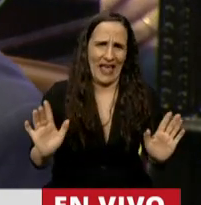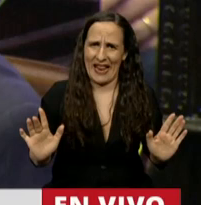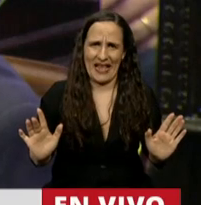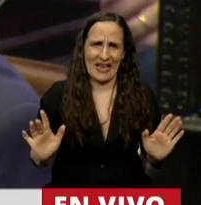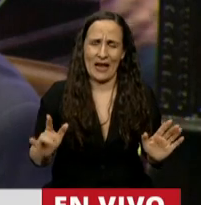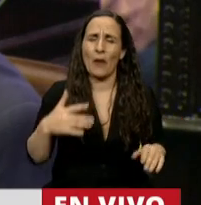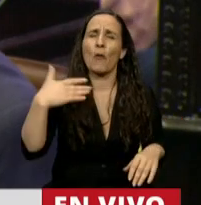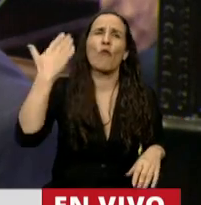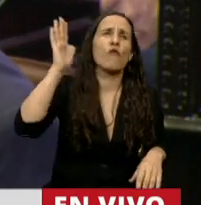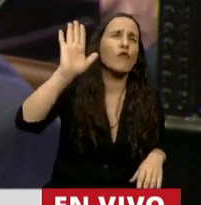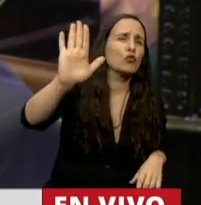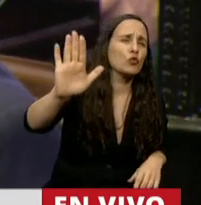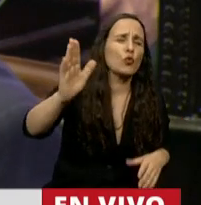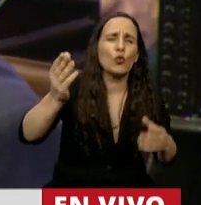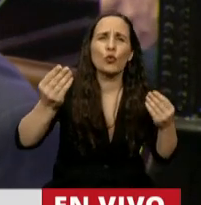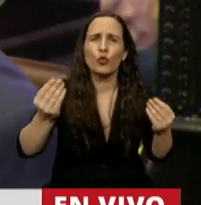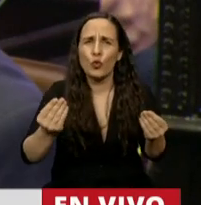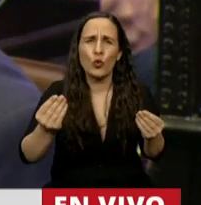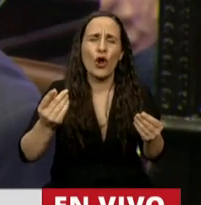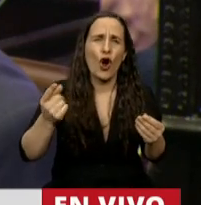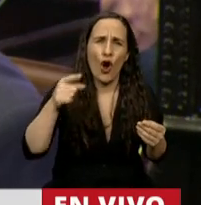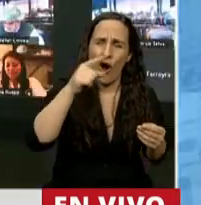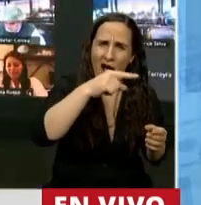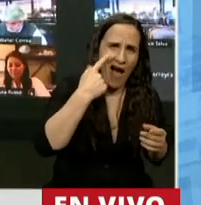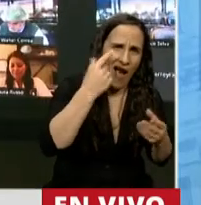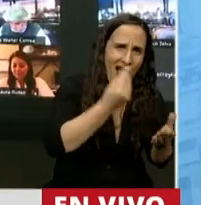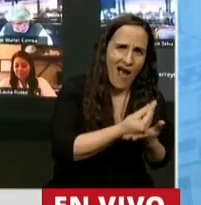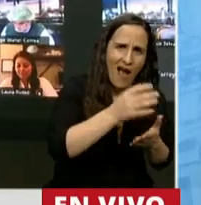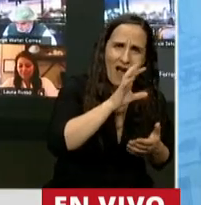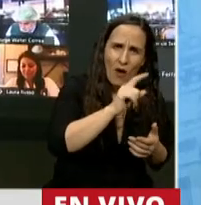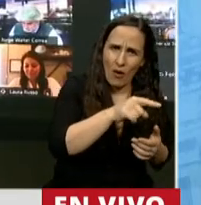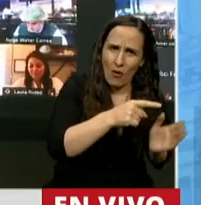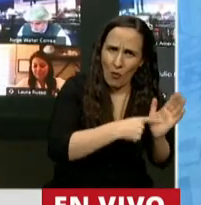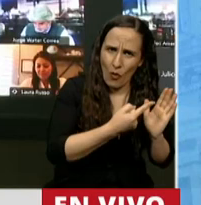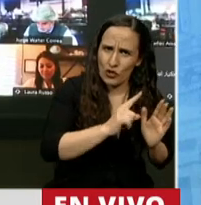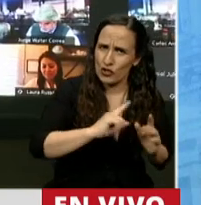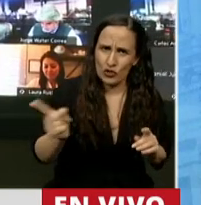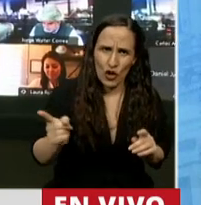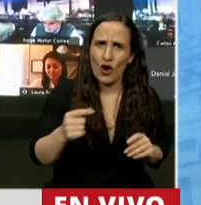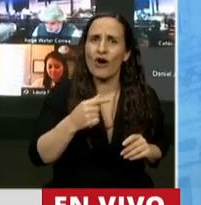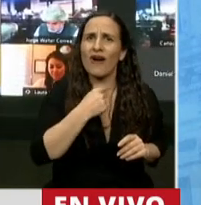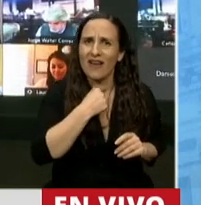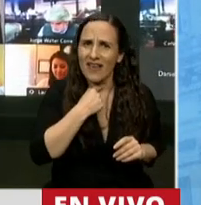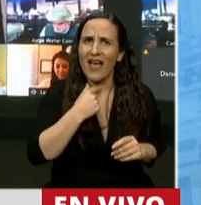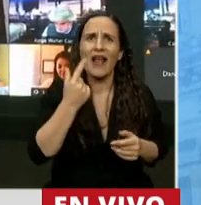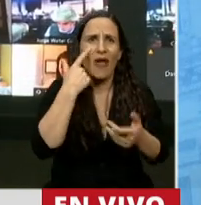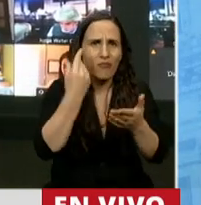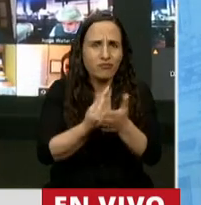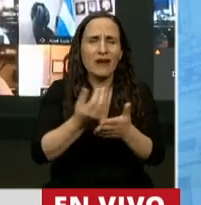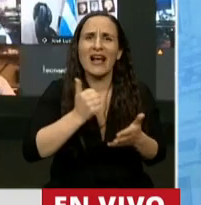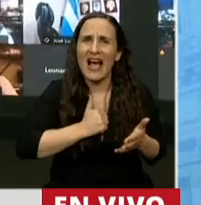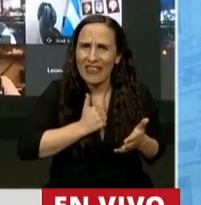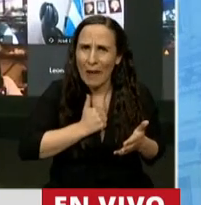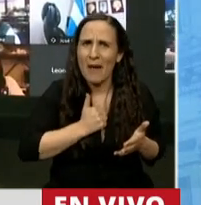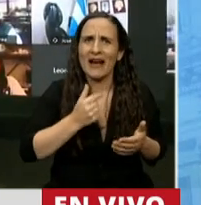el futuro en el conurbano bonaerense. Quieren quedarse en Catamarca y ser prósperos en Catamarca. Para eso